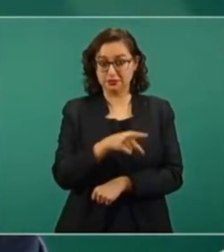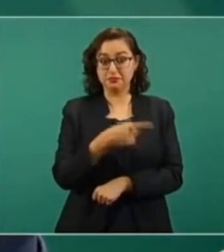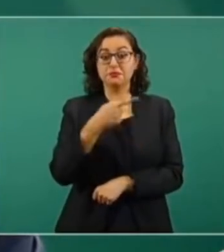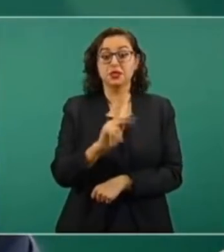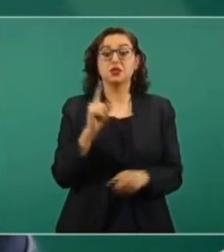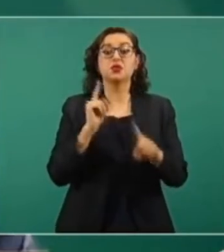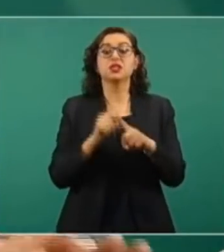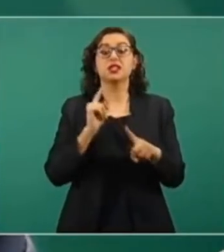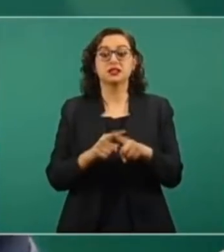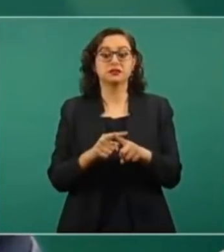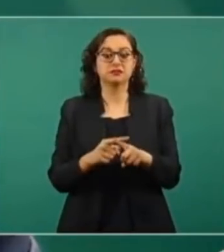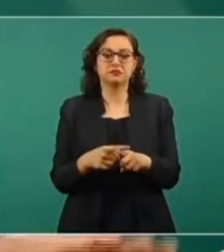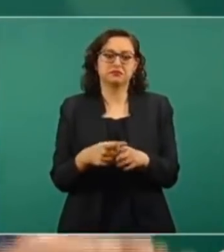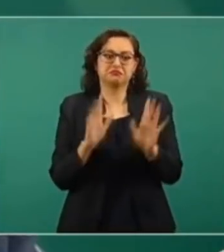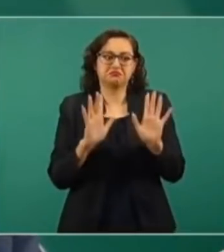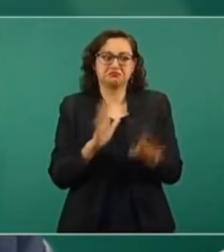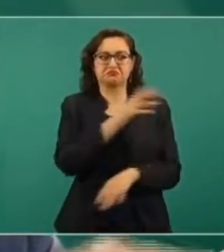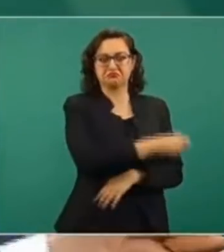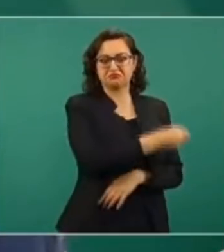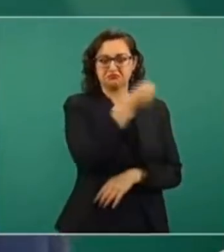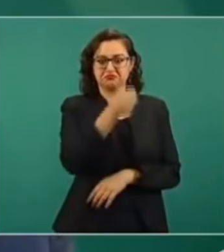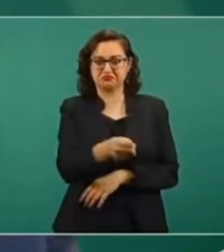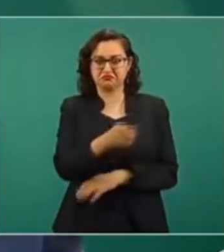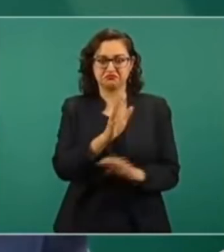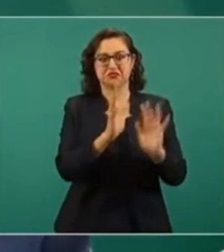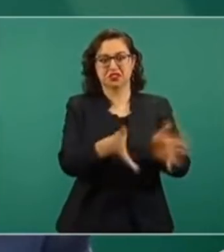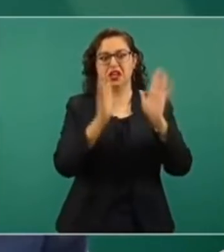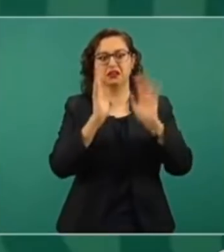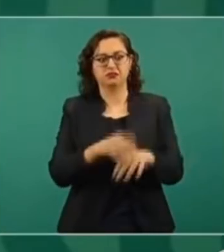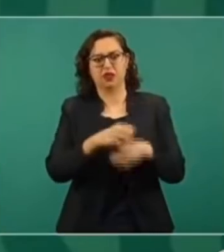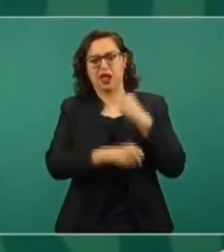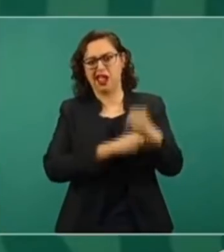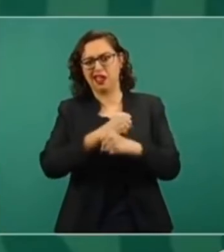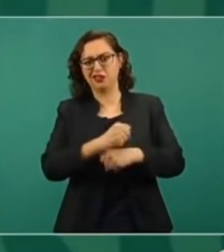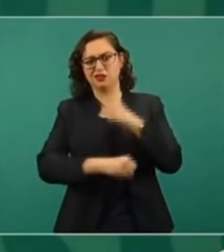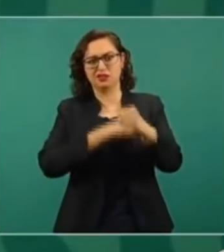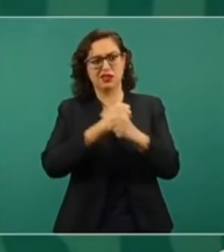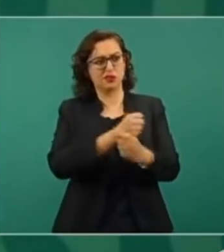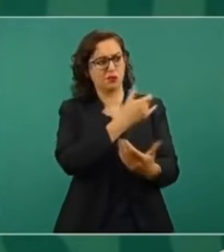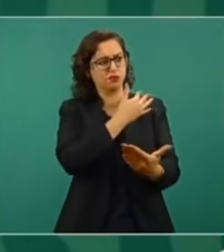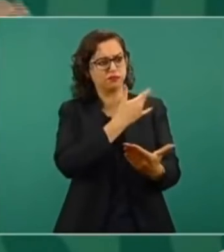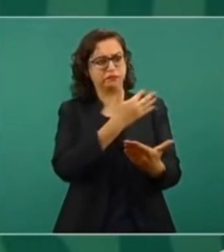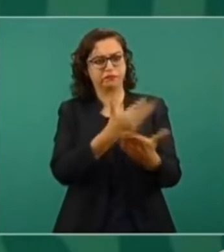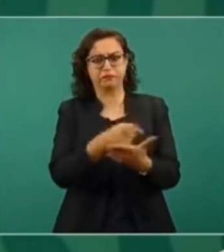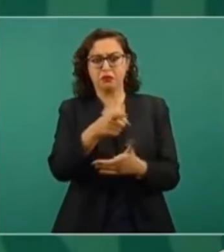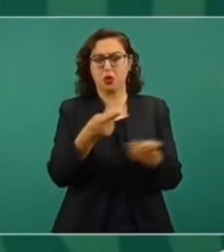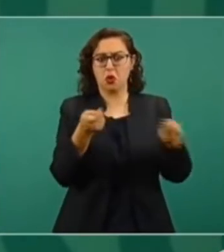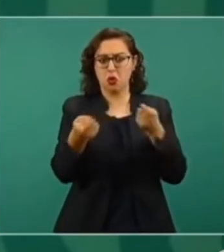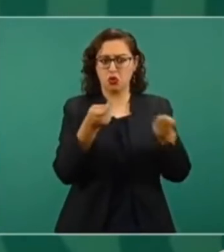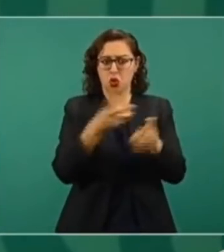de la Procuraduría de la Defensa de los Contribuyentes, los que manejaban antes,